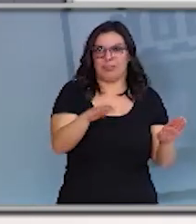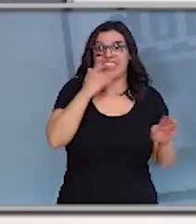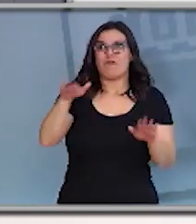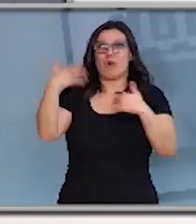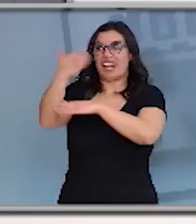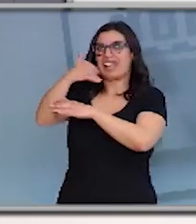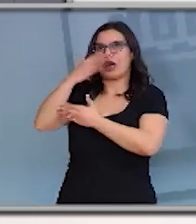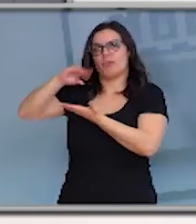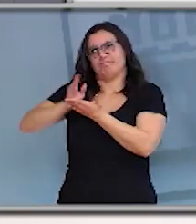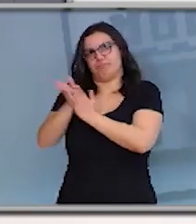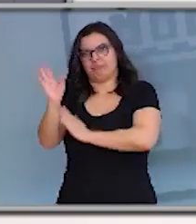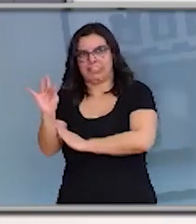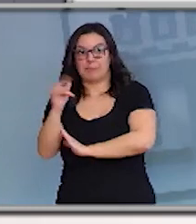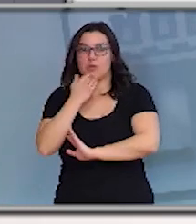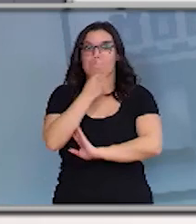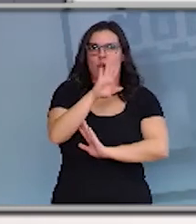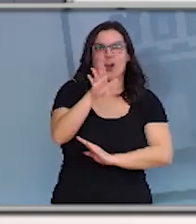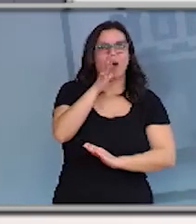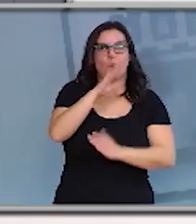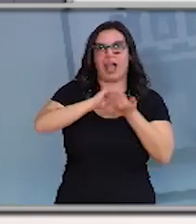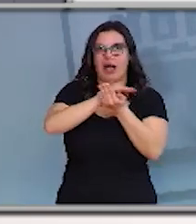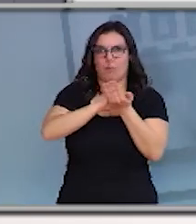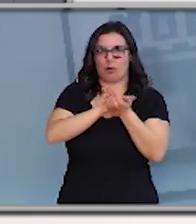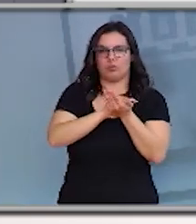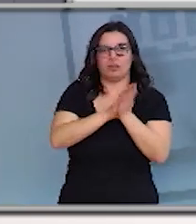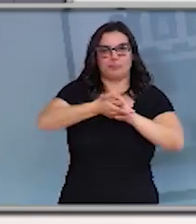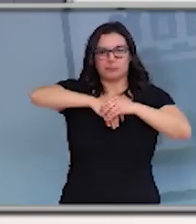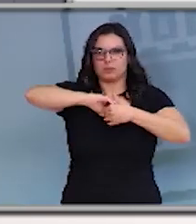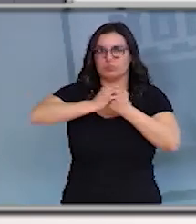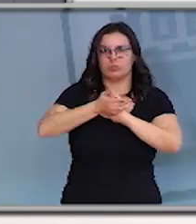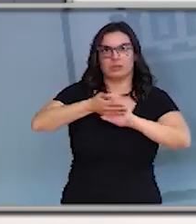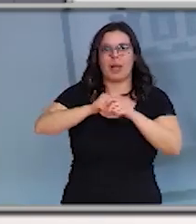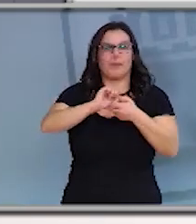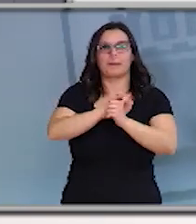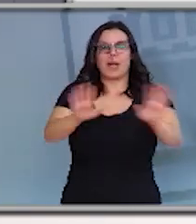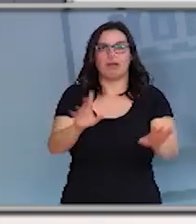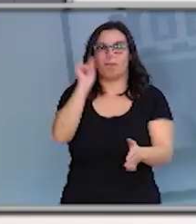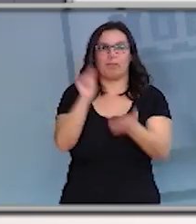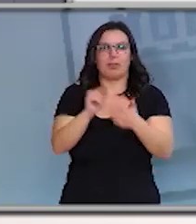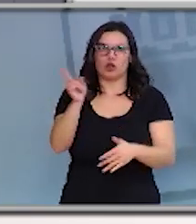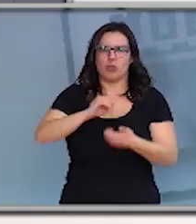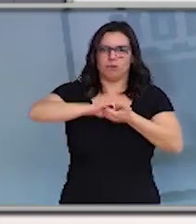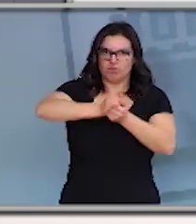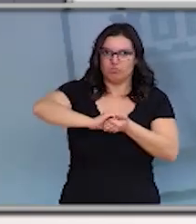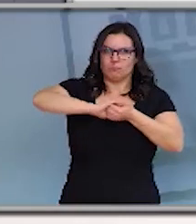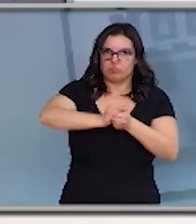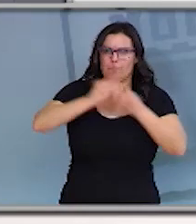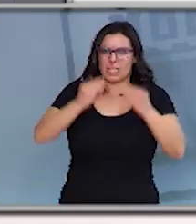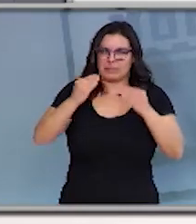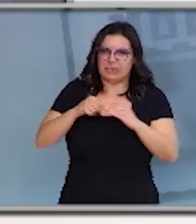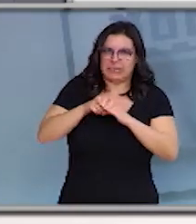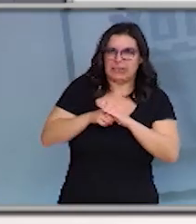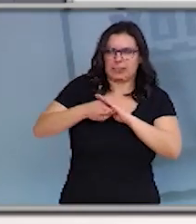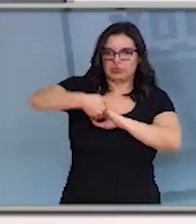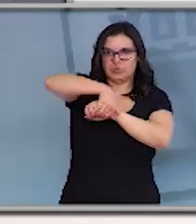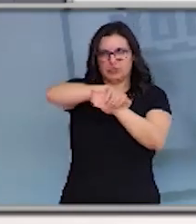el lavado la higiene de manos con agua y jabón y la higiene de manos no hacer esto y ya está sino un lavado concienzudo de